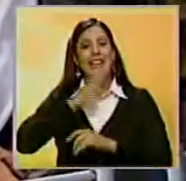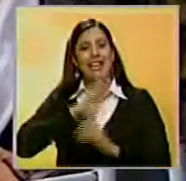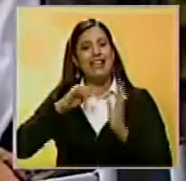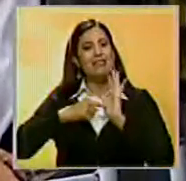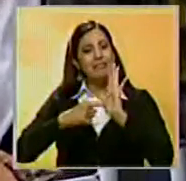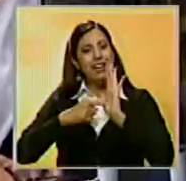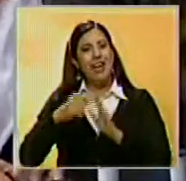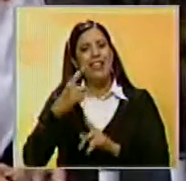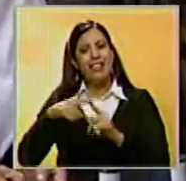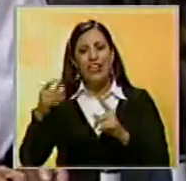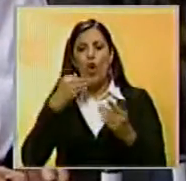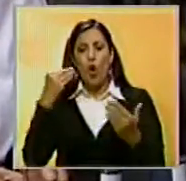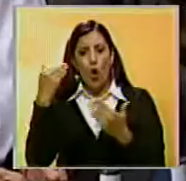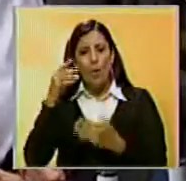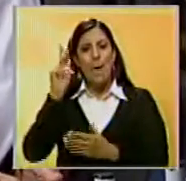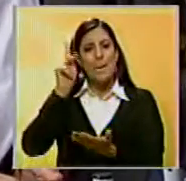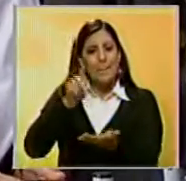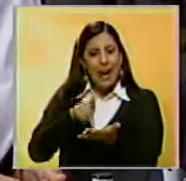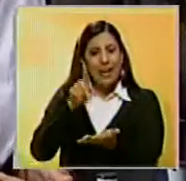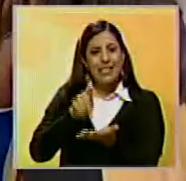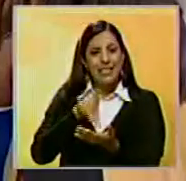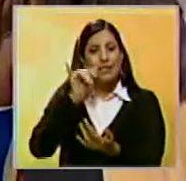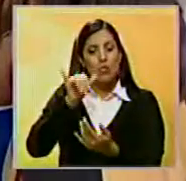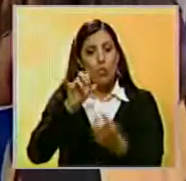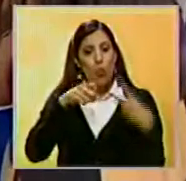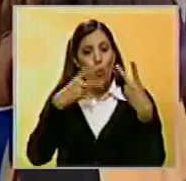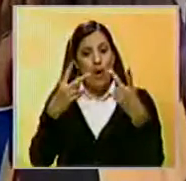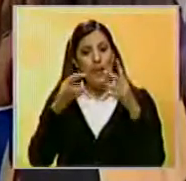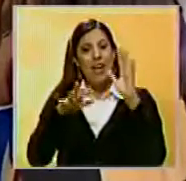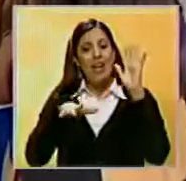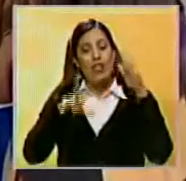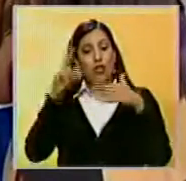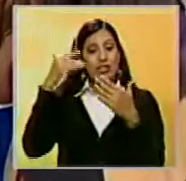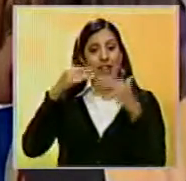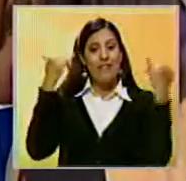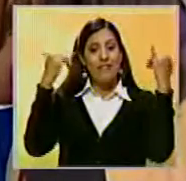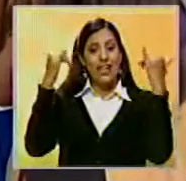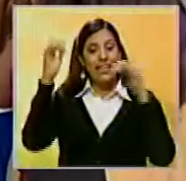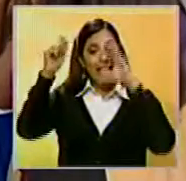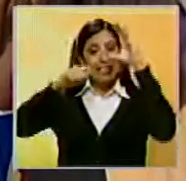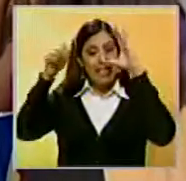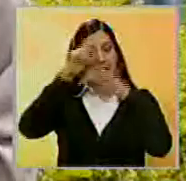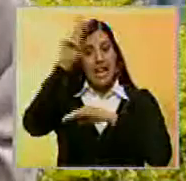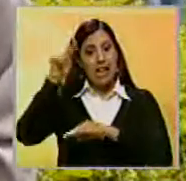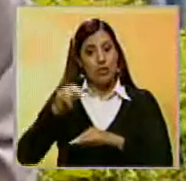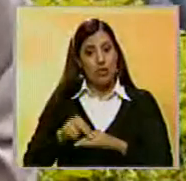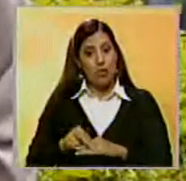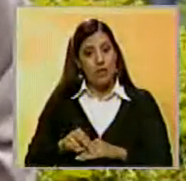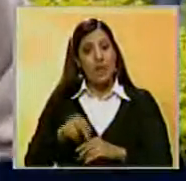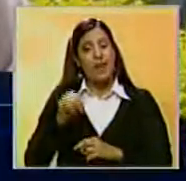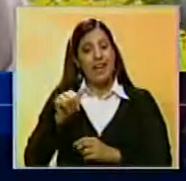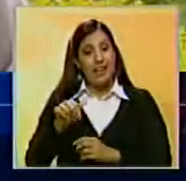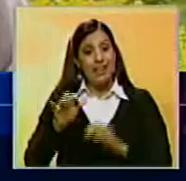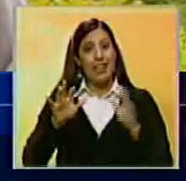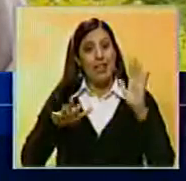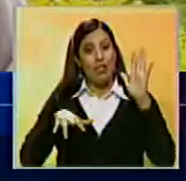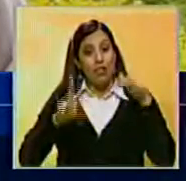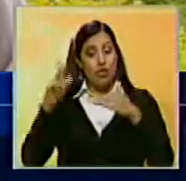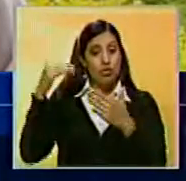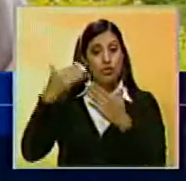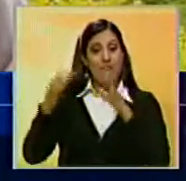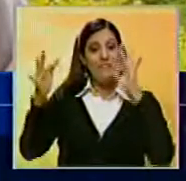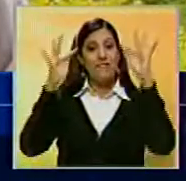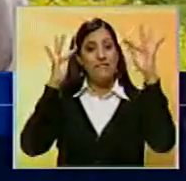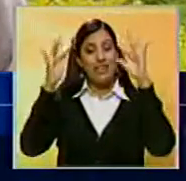en la cantidad de jóvenes que participan en esta décimo segunda fiesta del cine nacional. En este décimo segundo